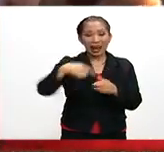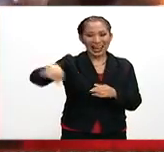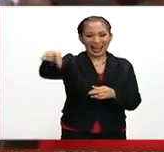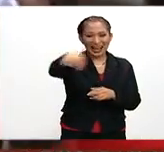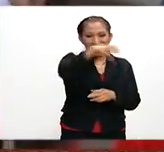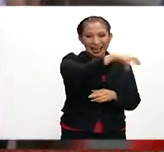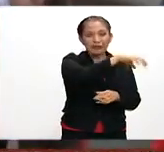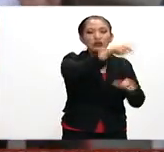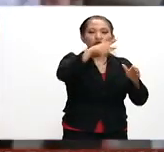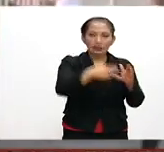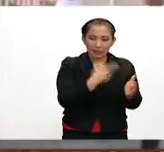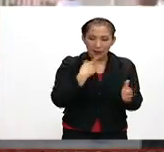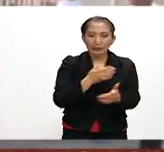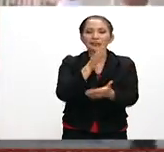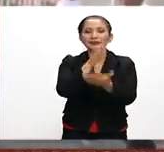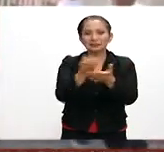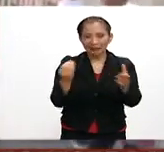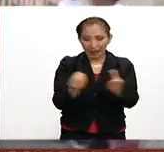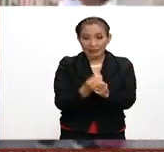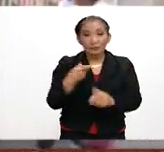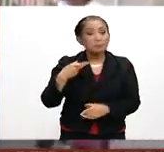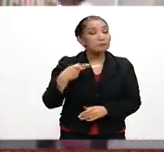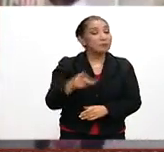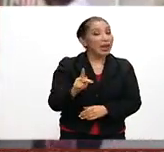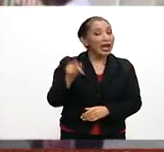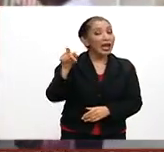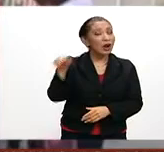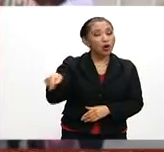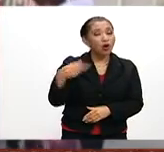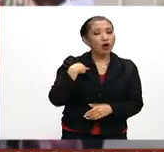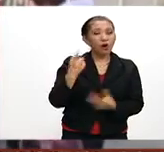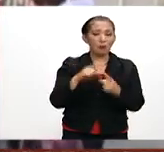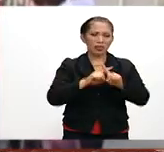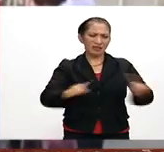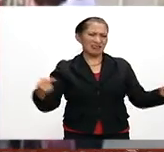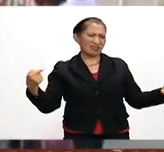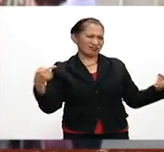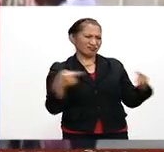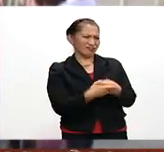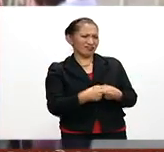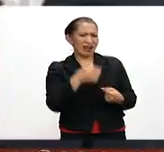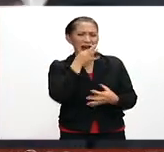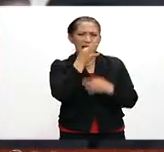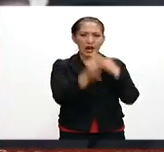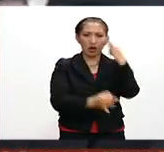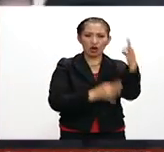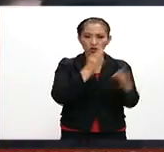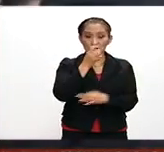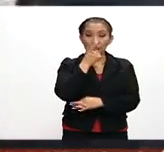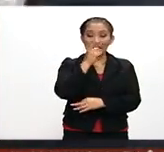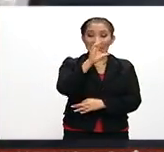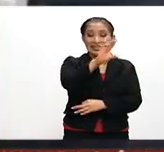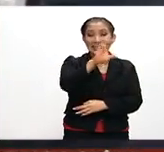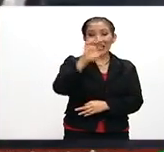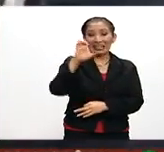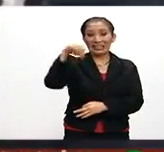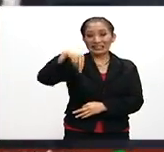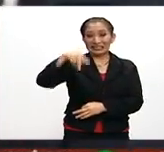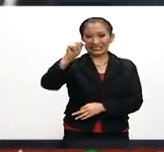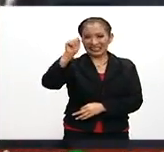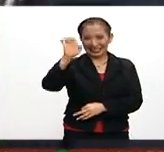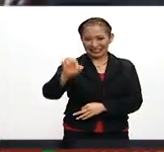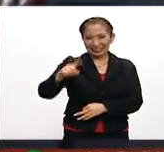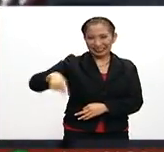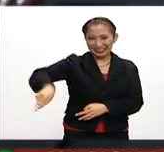retornarán a las aulas. Sin embargo, esto fue contradictorio con el anuncio hecho por la Coordinadora Nacional de